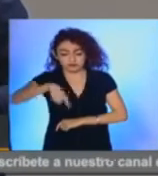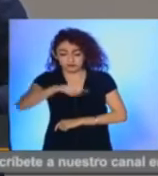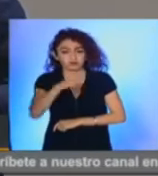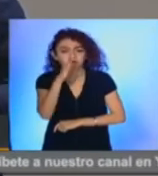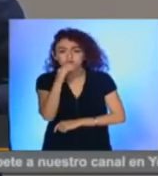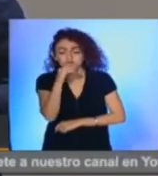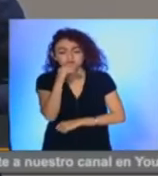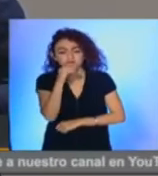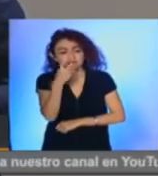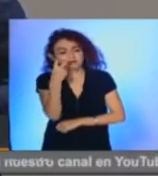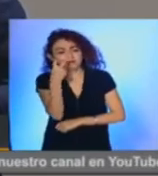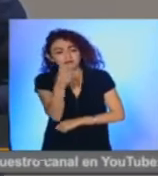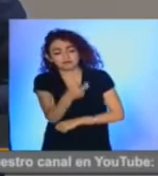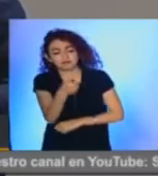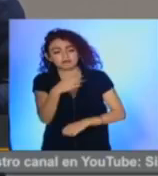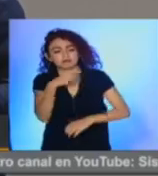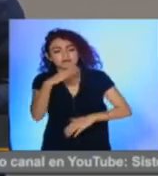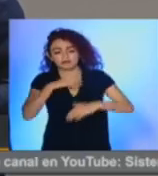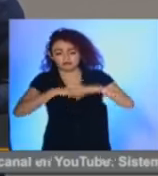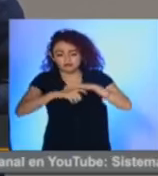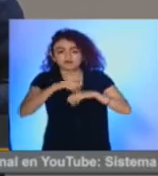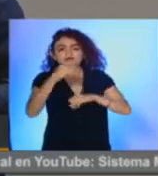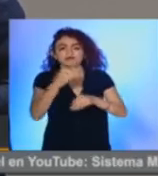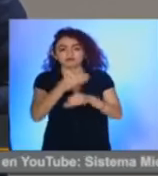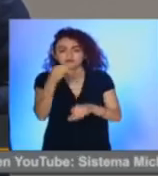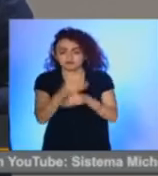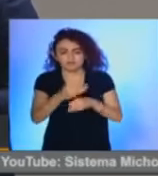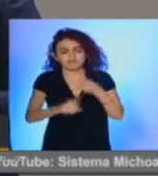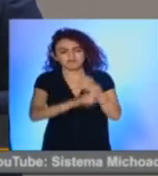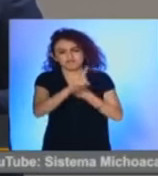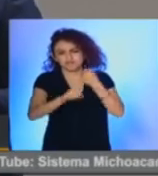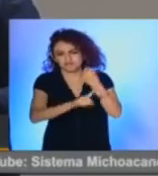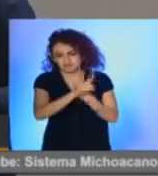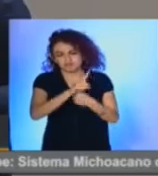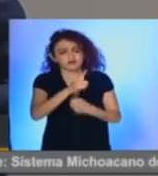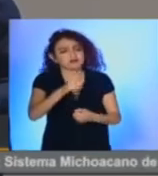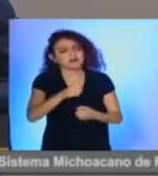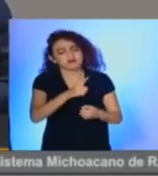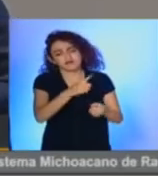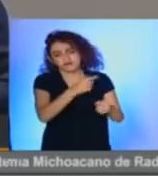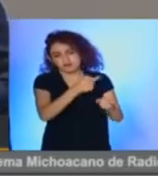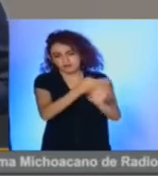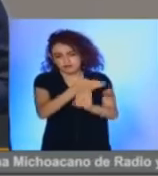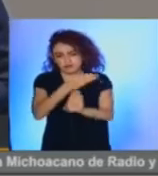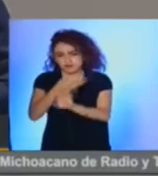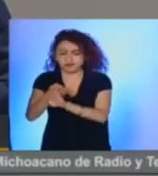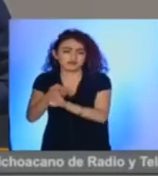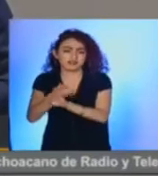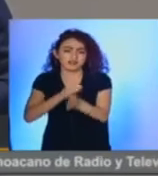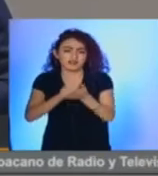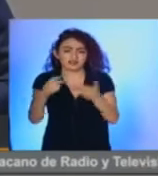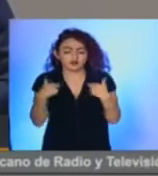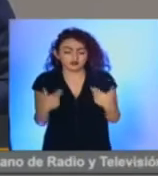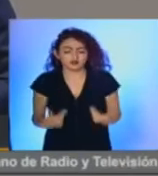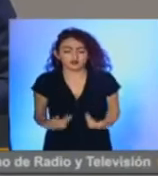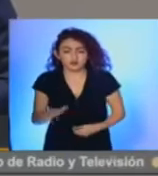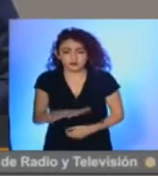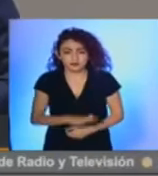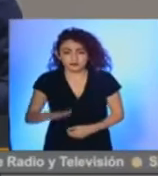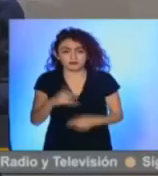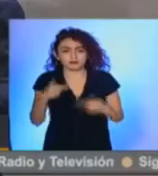no podemos dejar de señalar que la corrupción sigue siendo la principal causa de violación de los derechos humanos